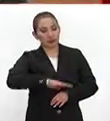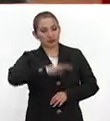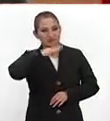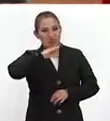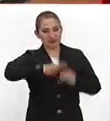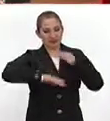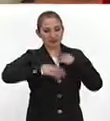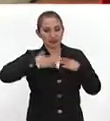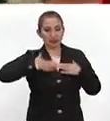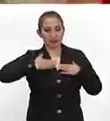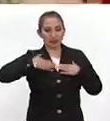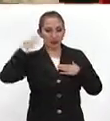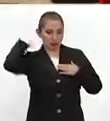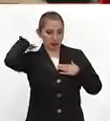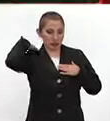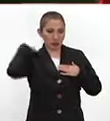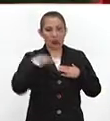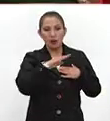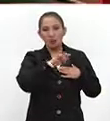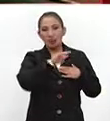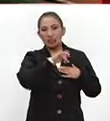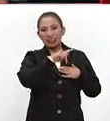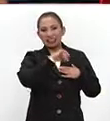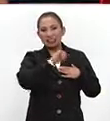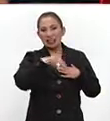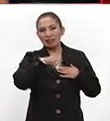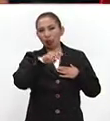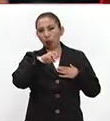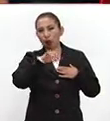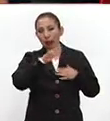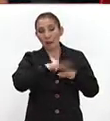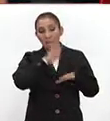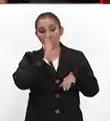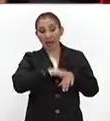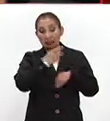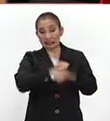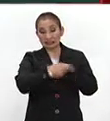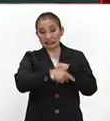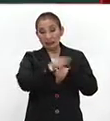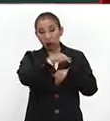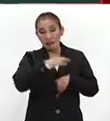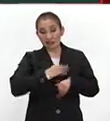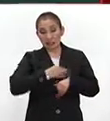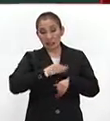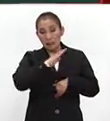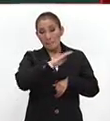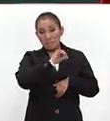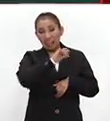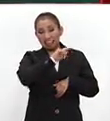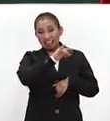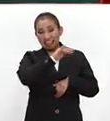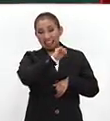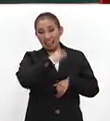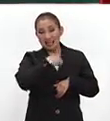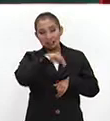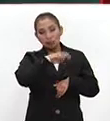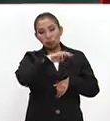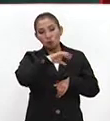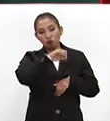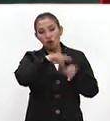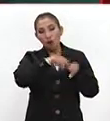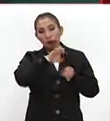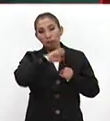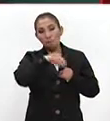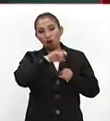baja, que básicamente son bronquitis o neumonías, tenemos que saber que los que más están en riesgo de una infección por bacterias, principalmente el neumococo, los